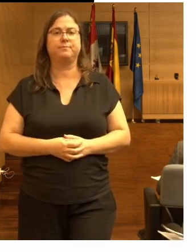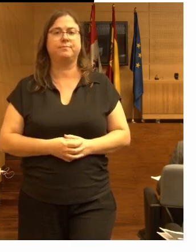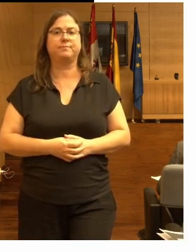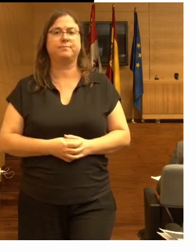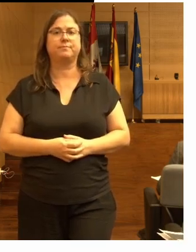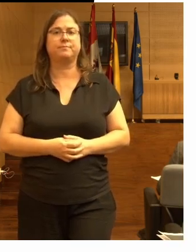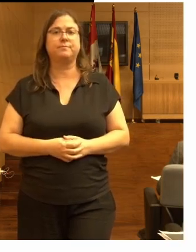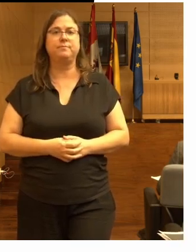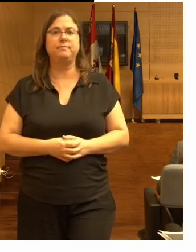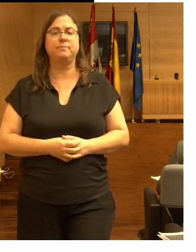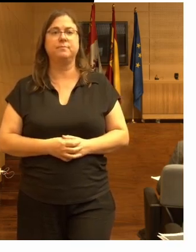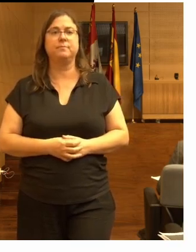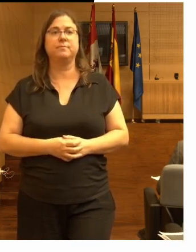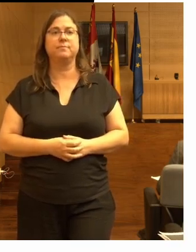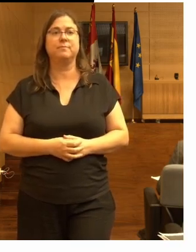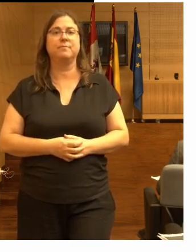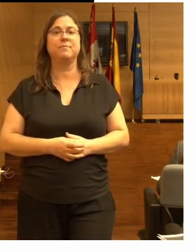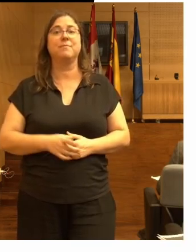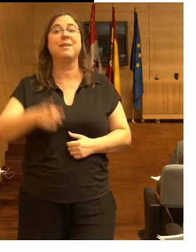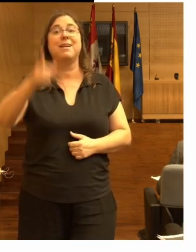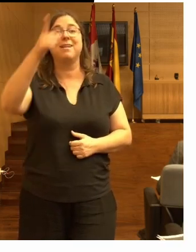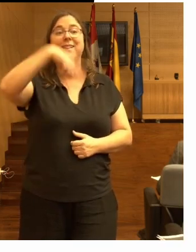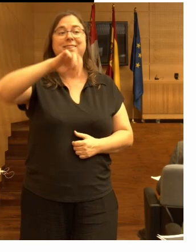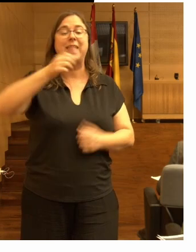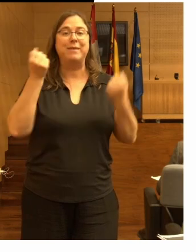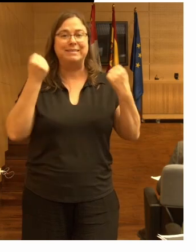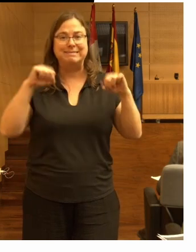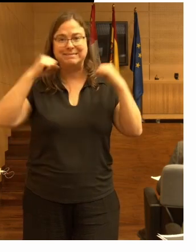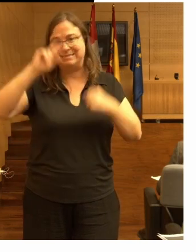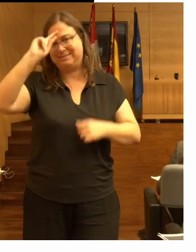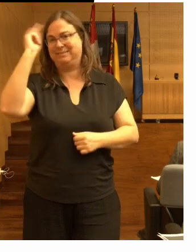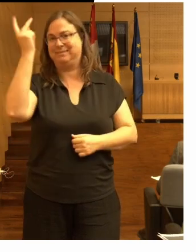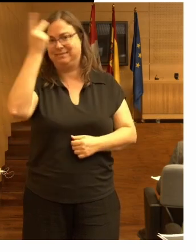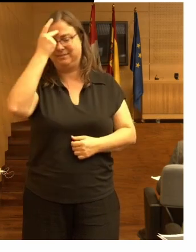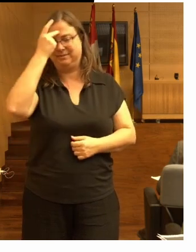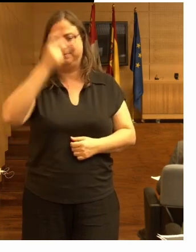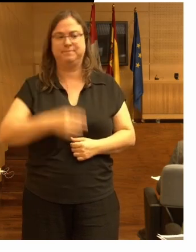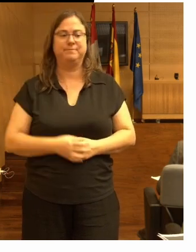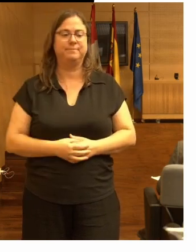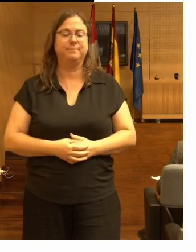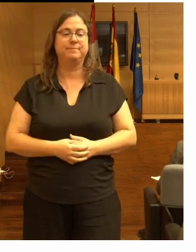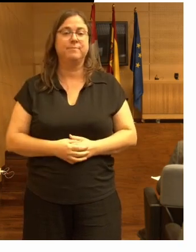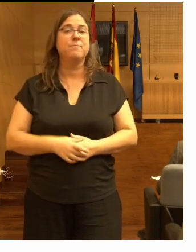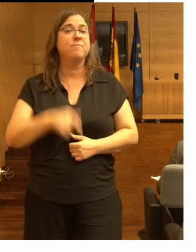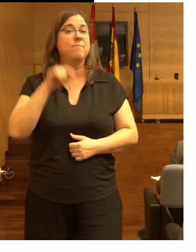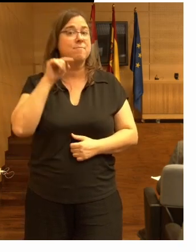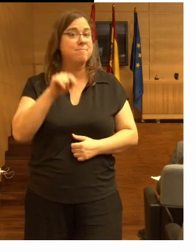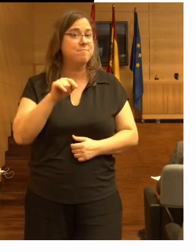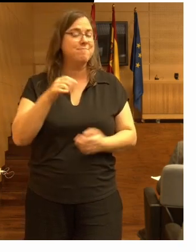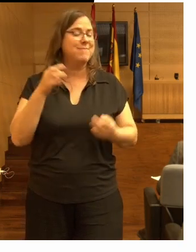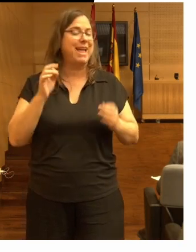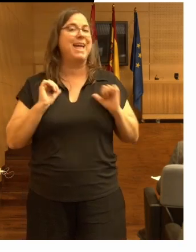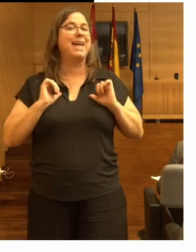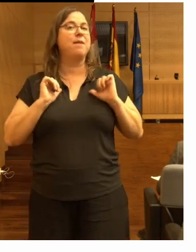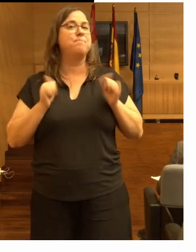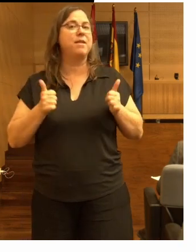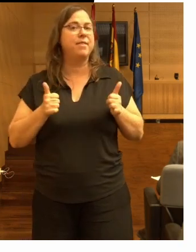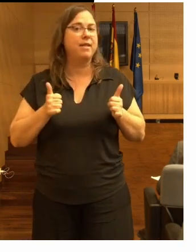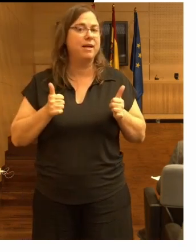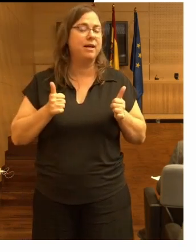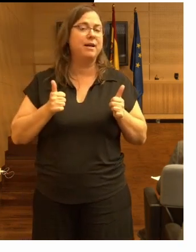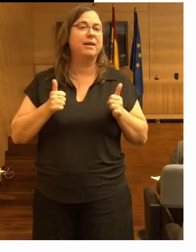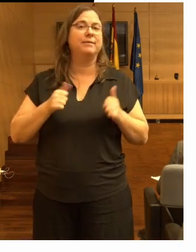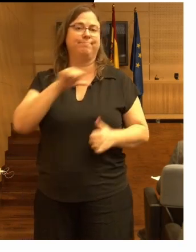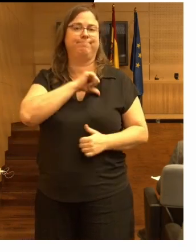cambiar las prácticas esto por supuesto siempre empieza a